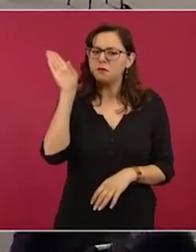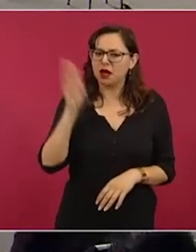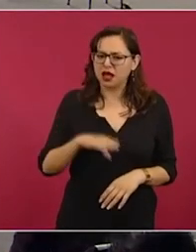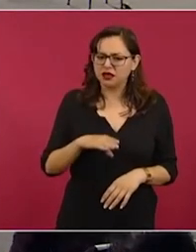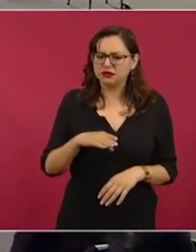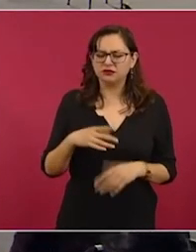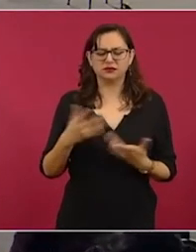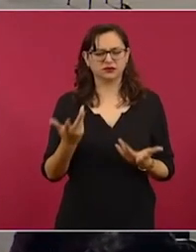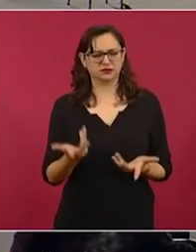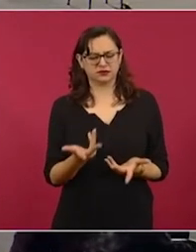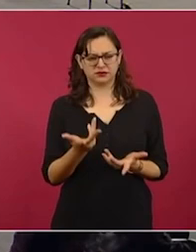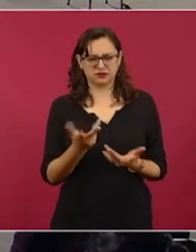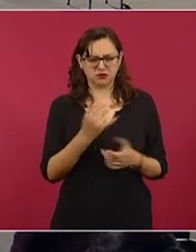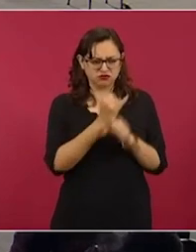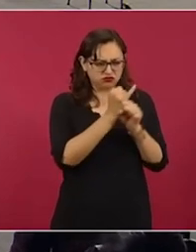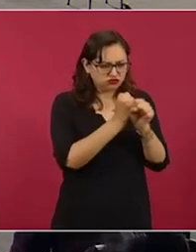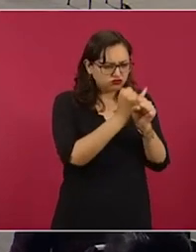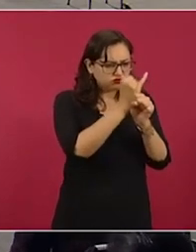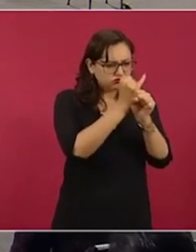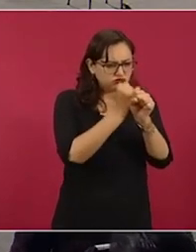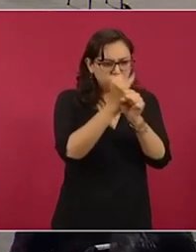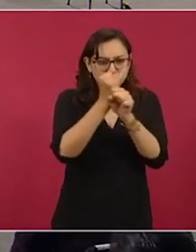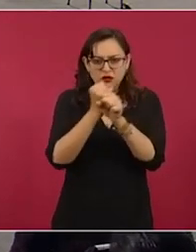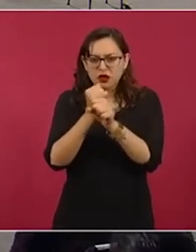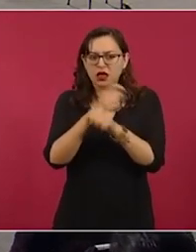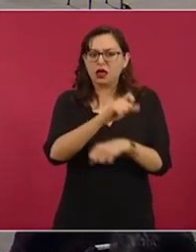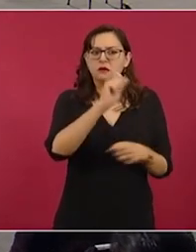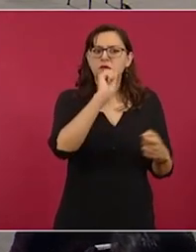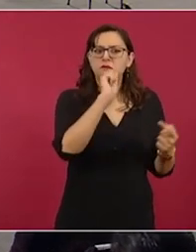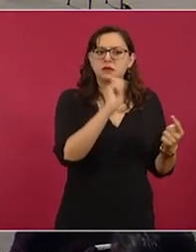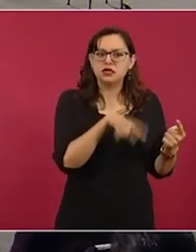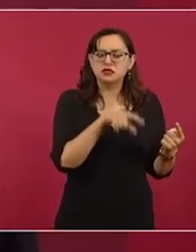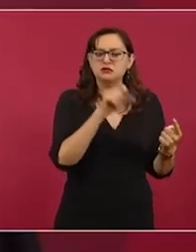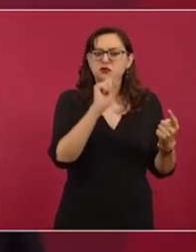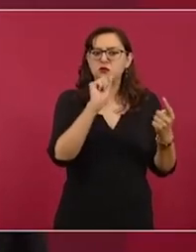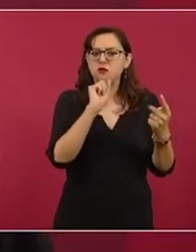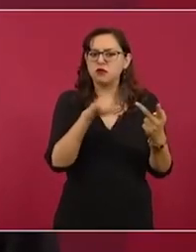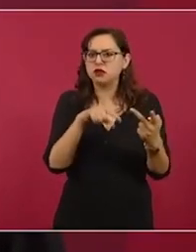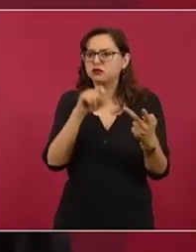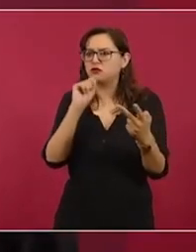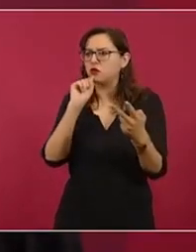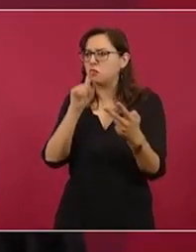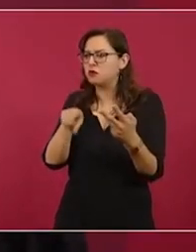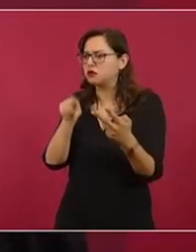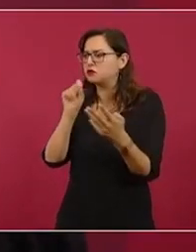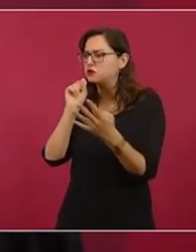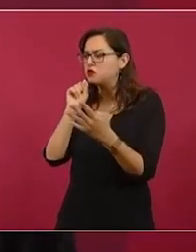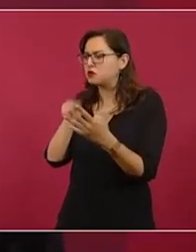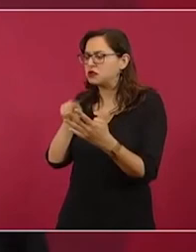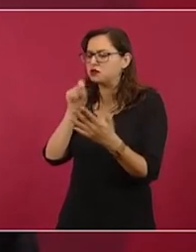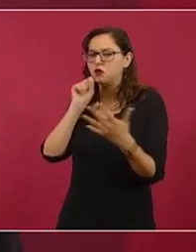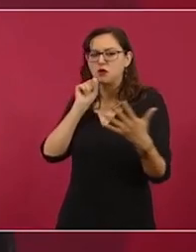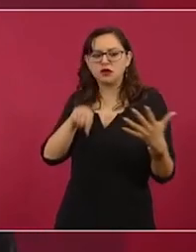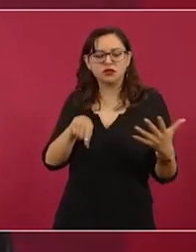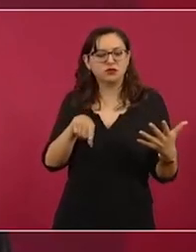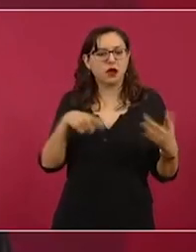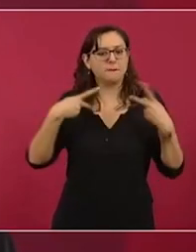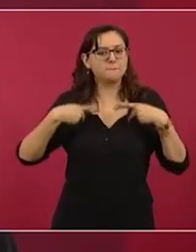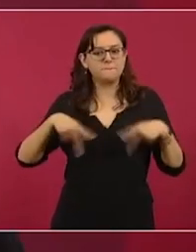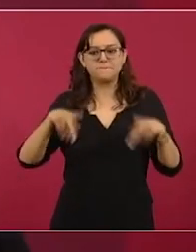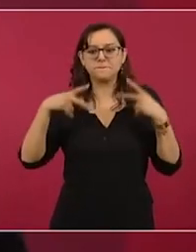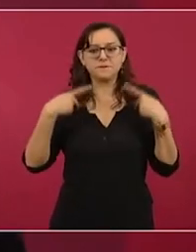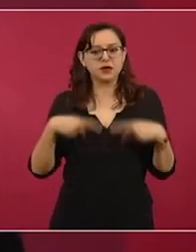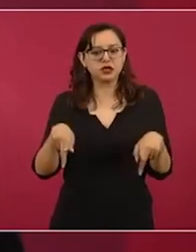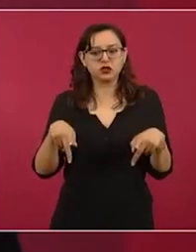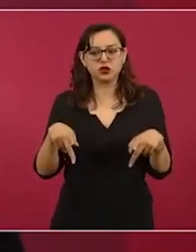consultando la misma fuente, mencionando también la extorsión por parte de agentes del Instituto Nacional de Migración.